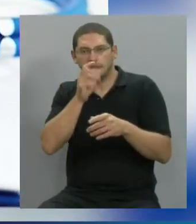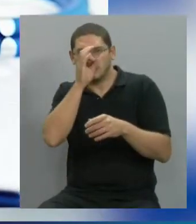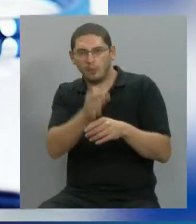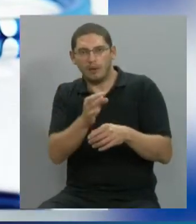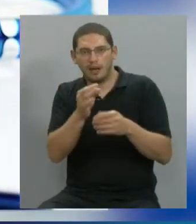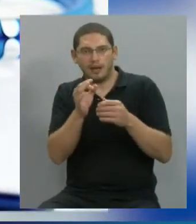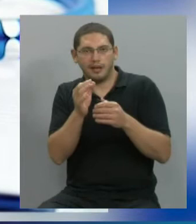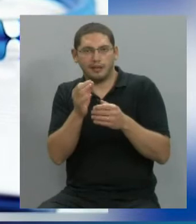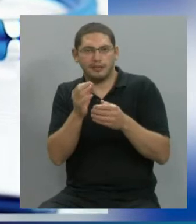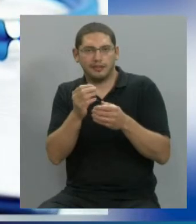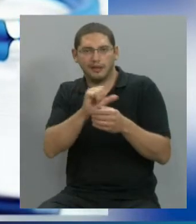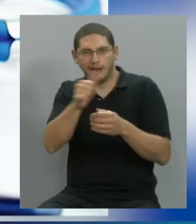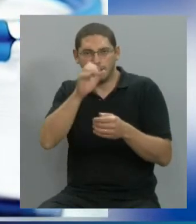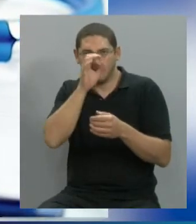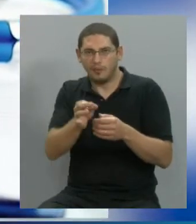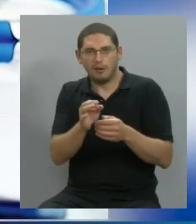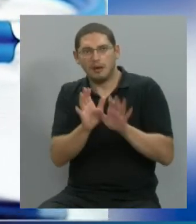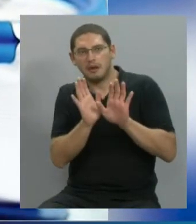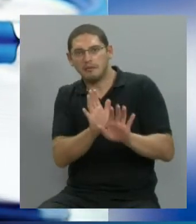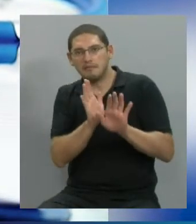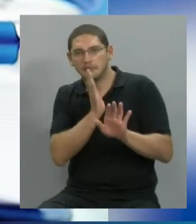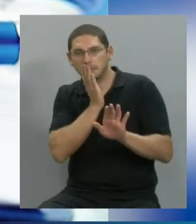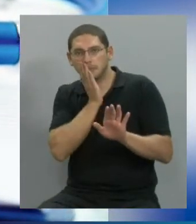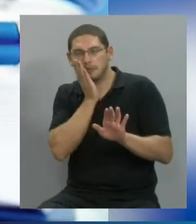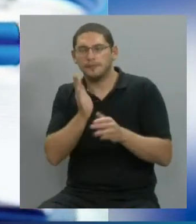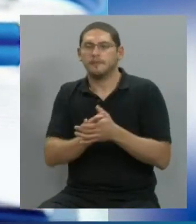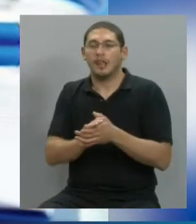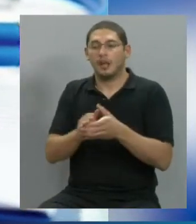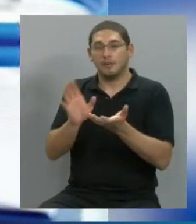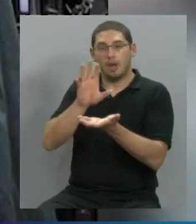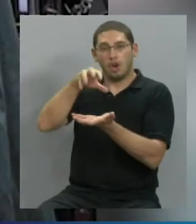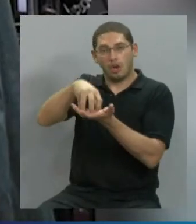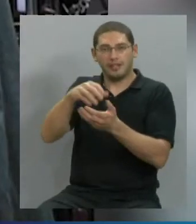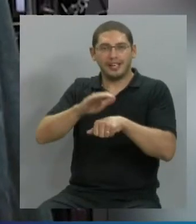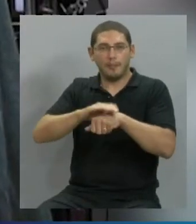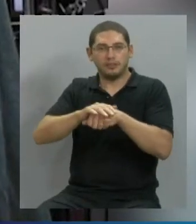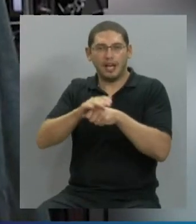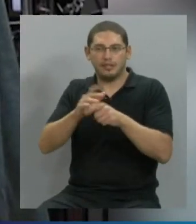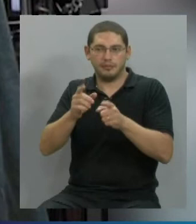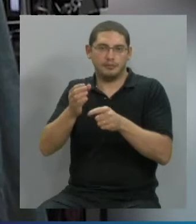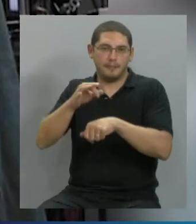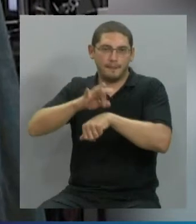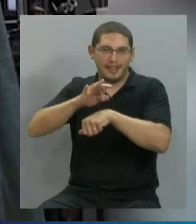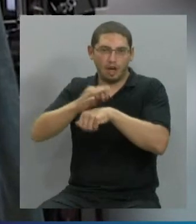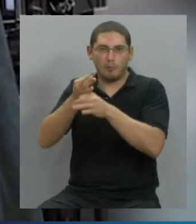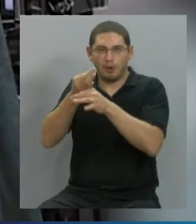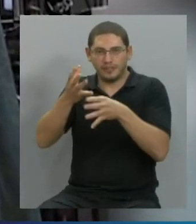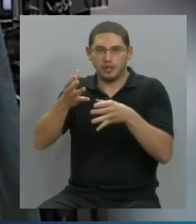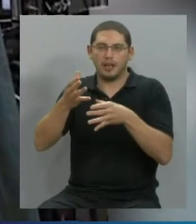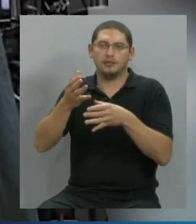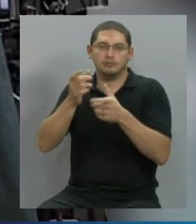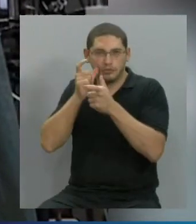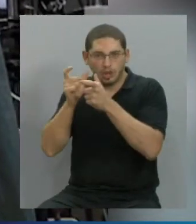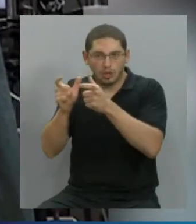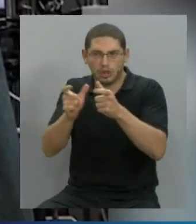Este tipo de control lo debe realizar el Colegio de Médicos que realmente no lo realiza. Estamos hablando de médicos. Médicos